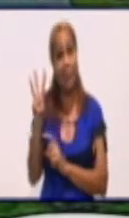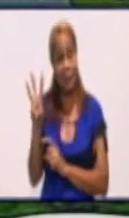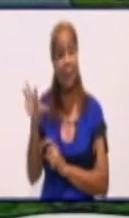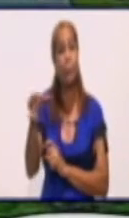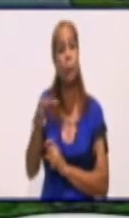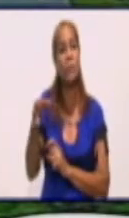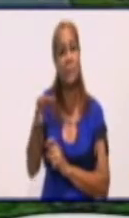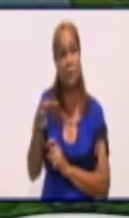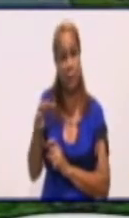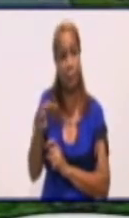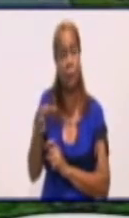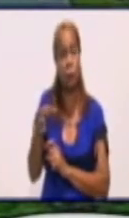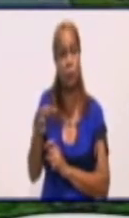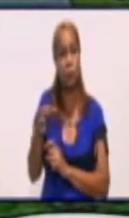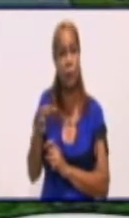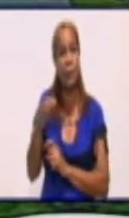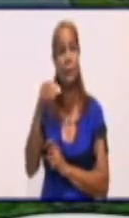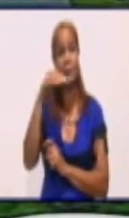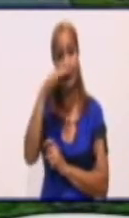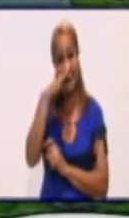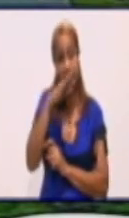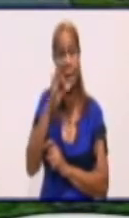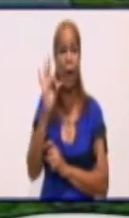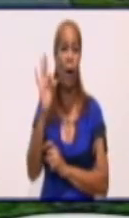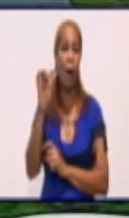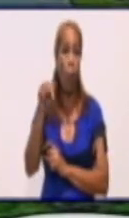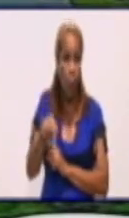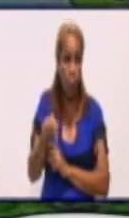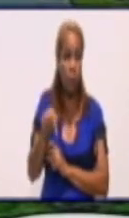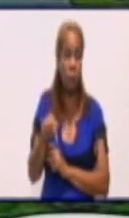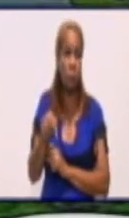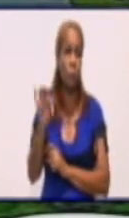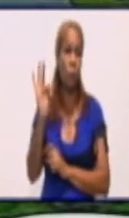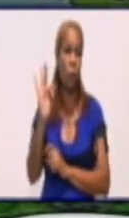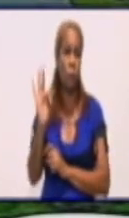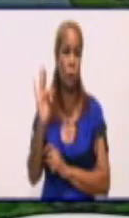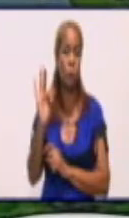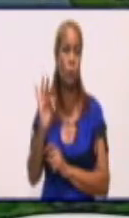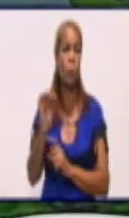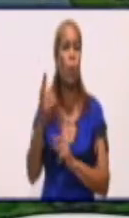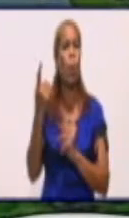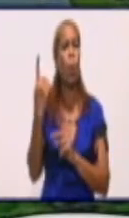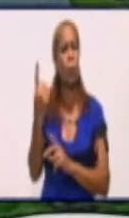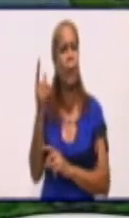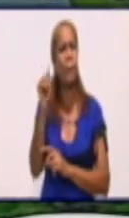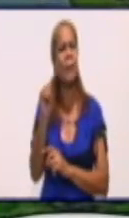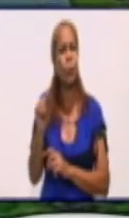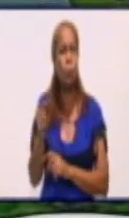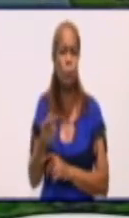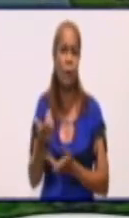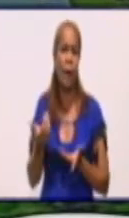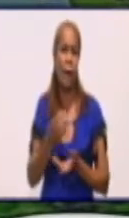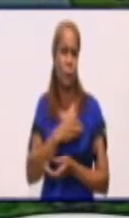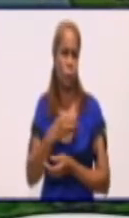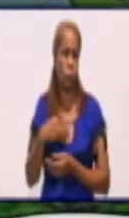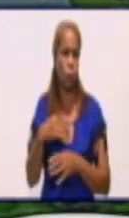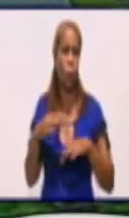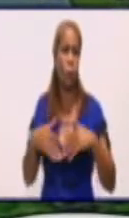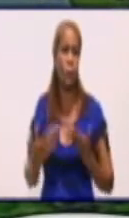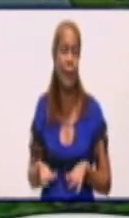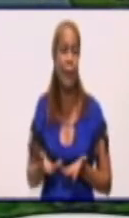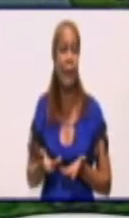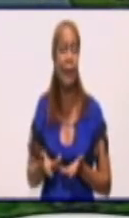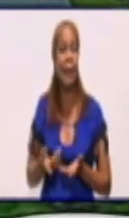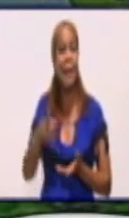8 hoy confirmaron casos positivos a la COVID-19. Una pregunta, doctor. De las cepas